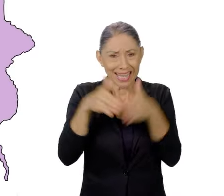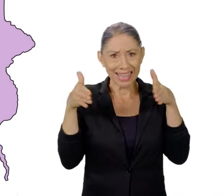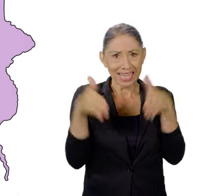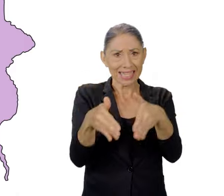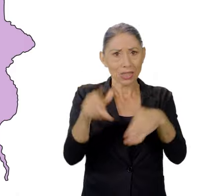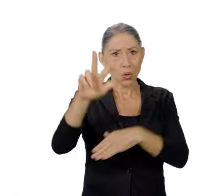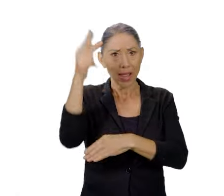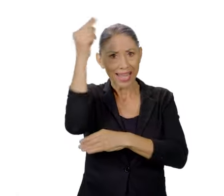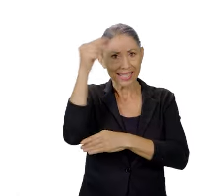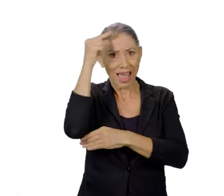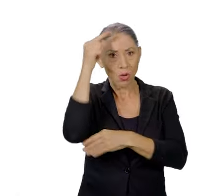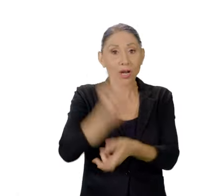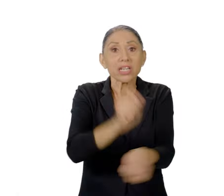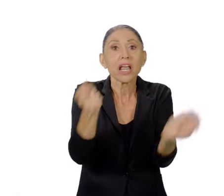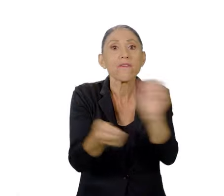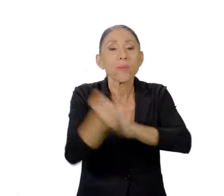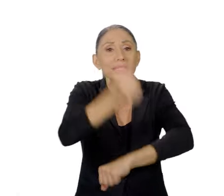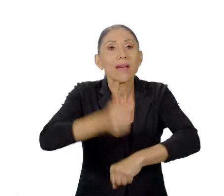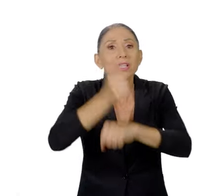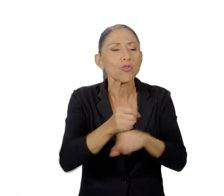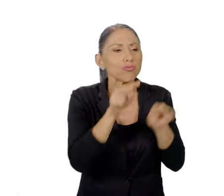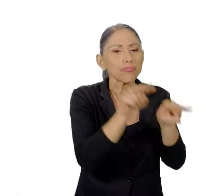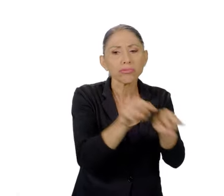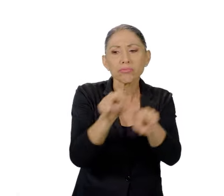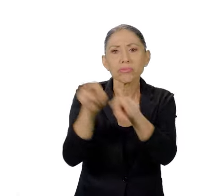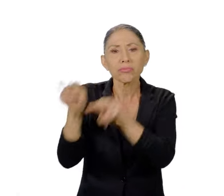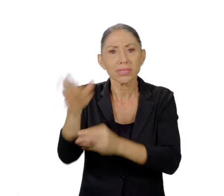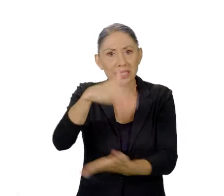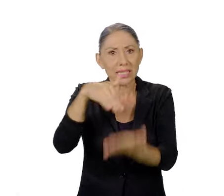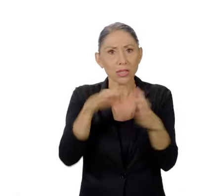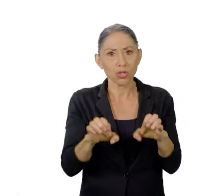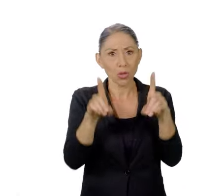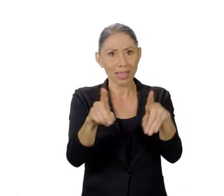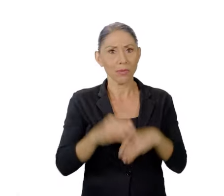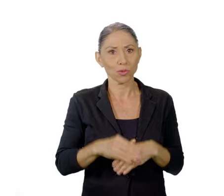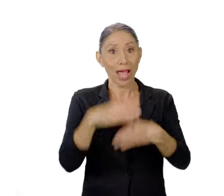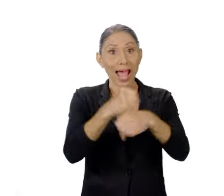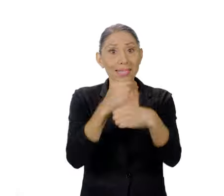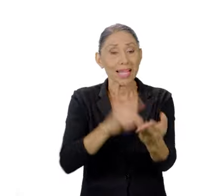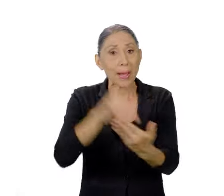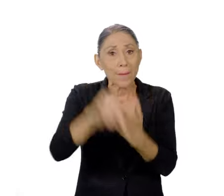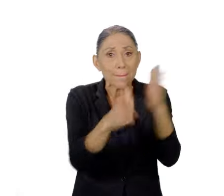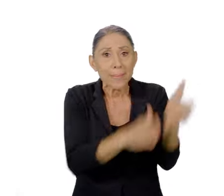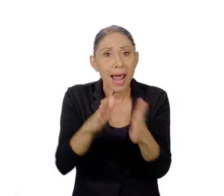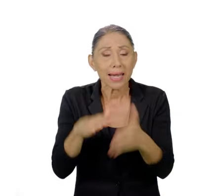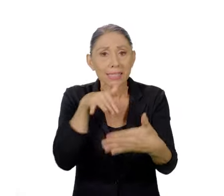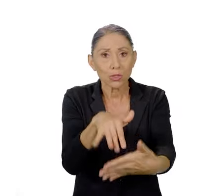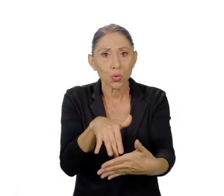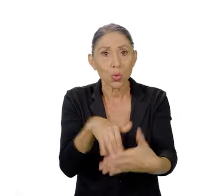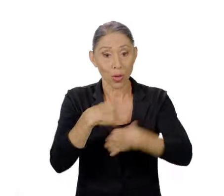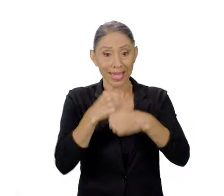en el Estado. La Reforma estableció la inspección de centros educativos, la elaboración de planes de estudio, creó